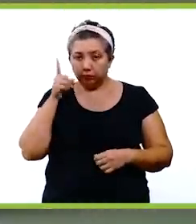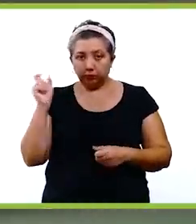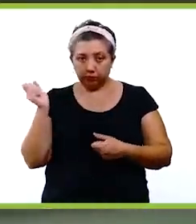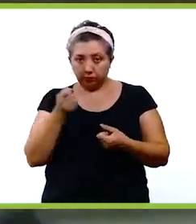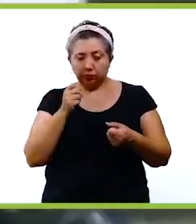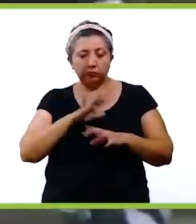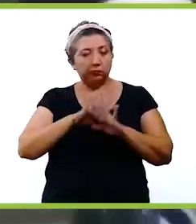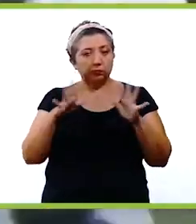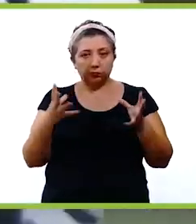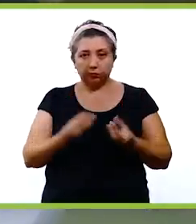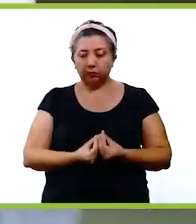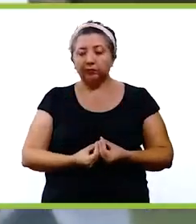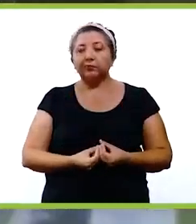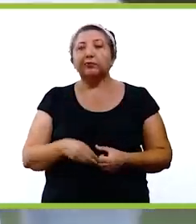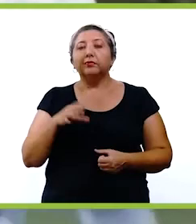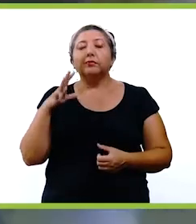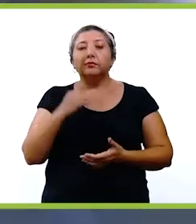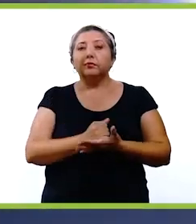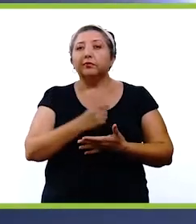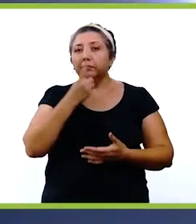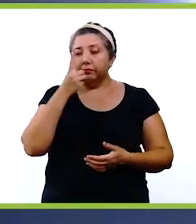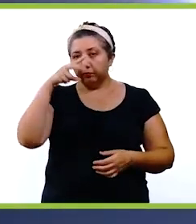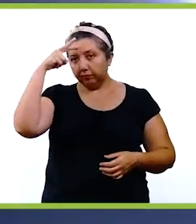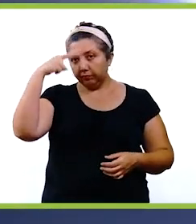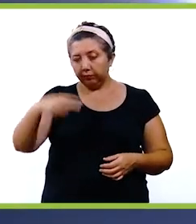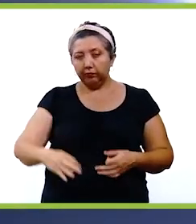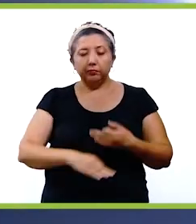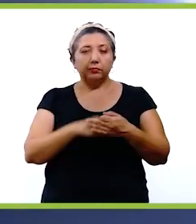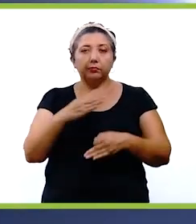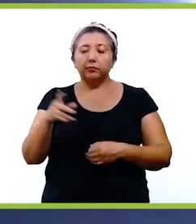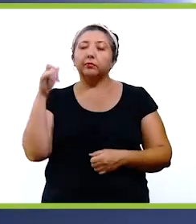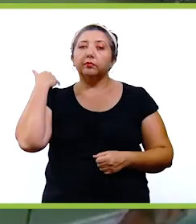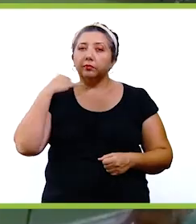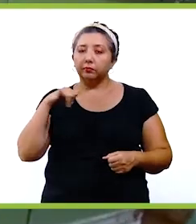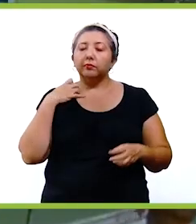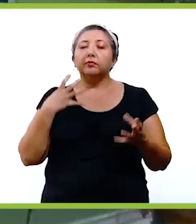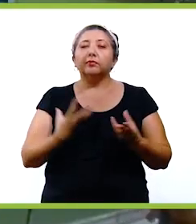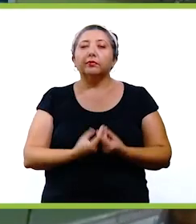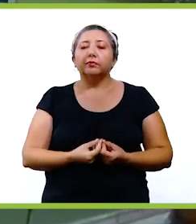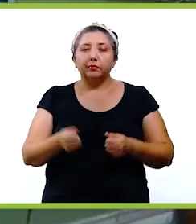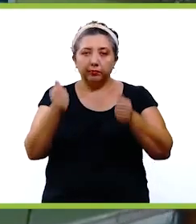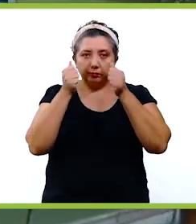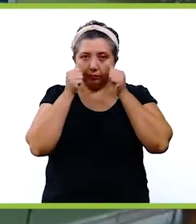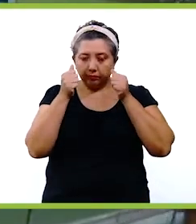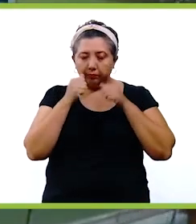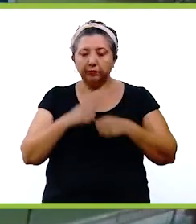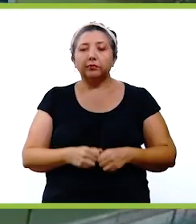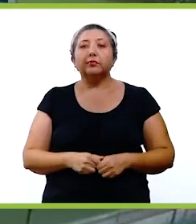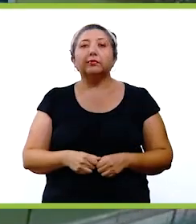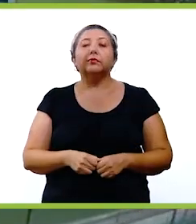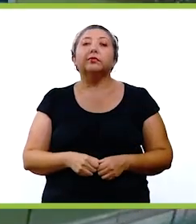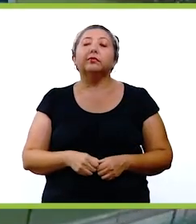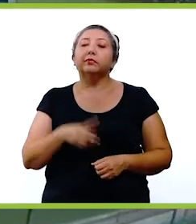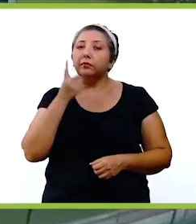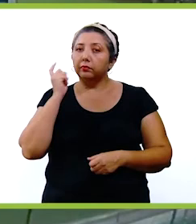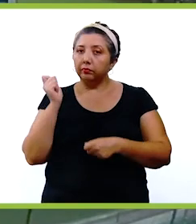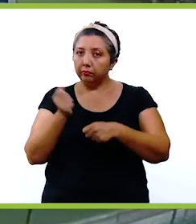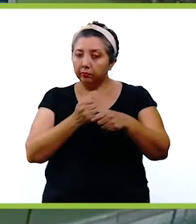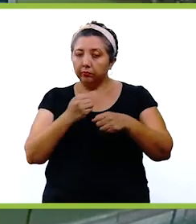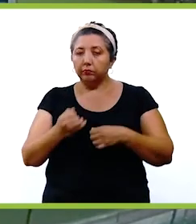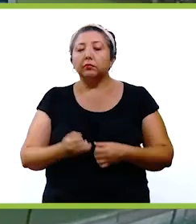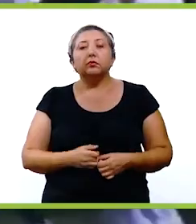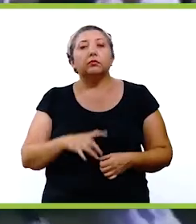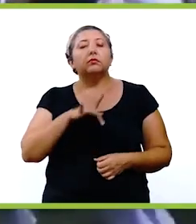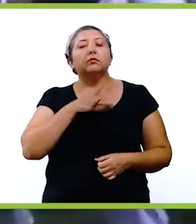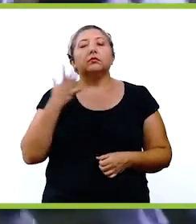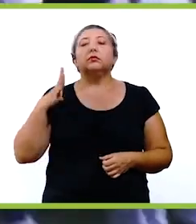Así que bueno, estamos listos para coronarnos campeones de la Liga Mexicana. Todos los yucatecos estamos muy pendientes del desempeño de los leones. Decirles que nos